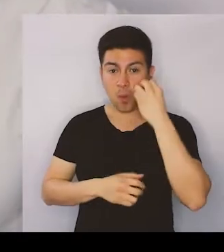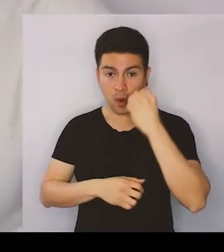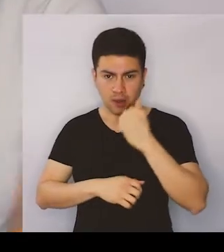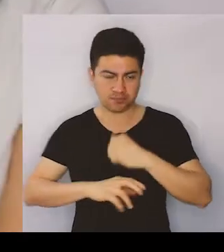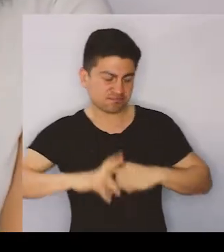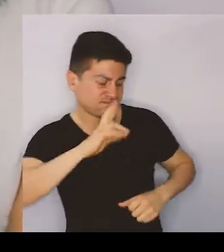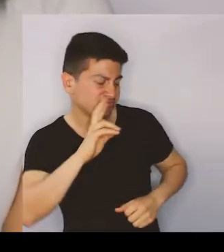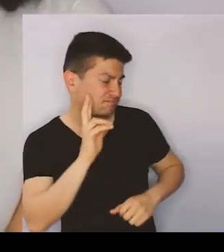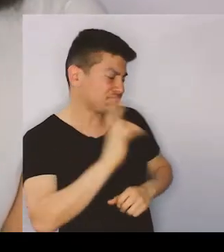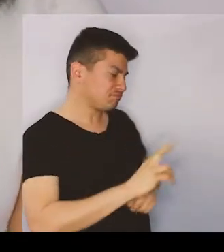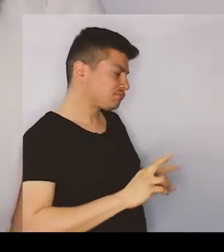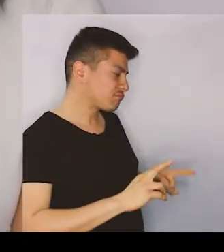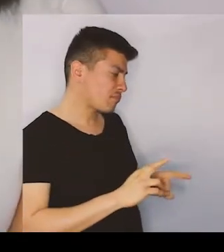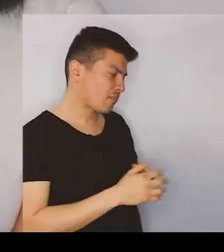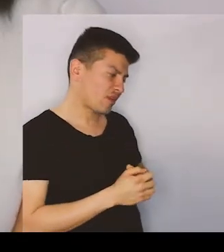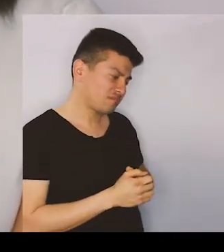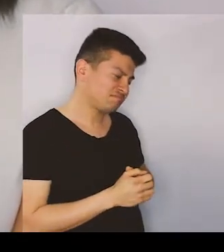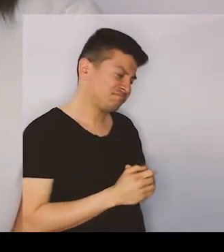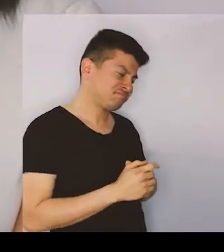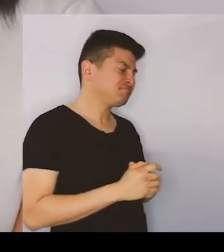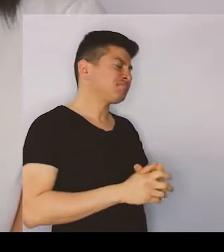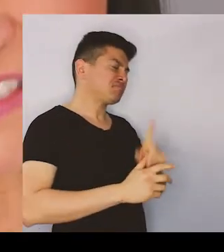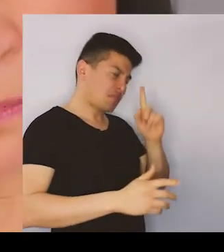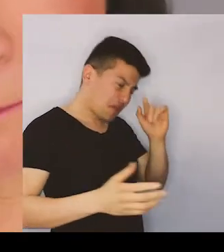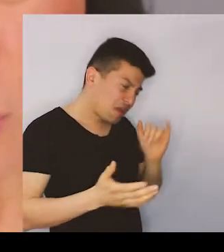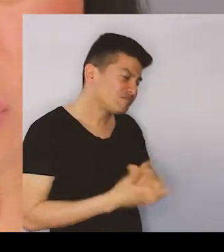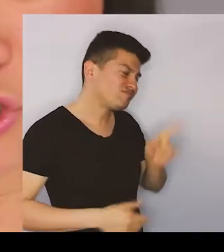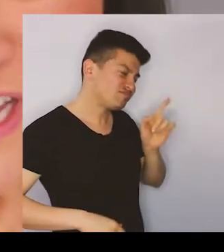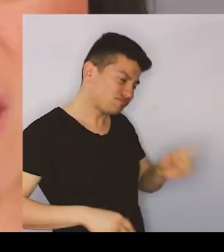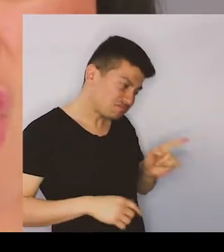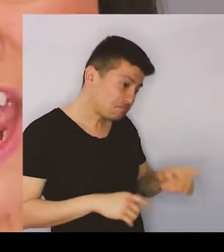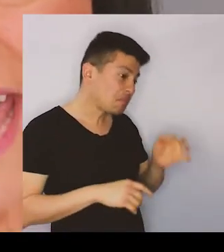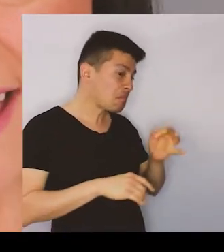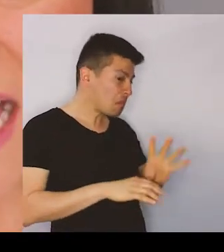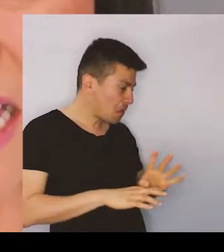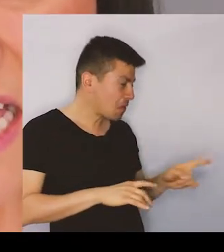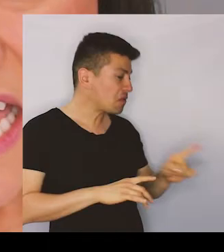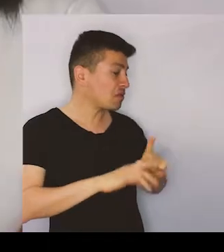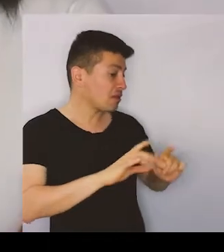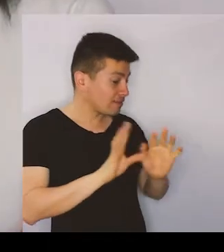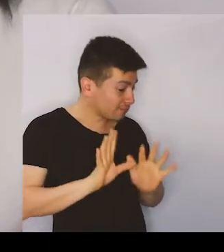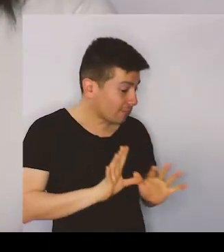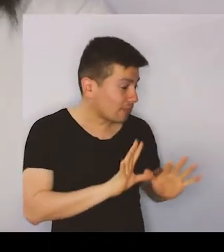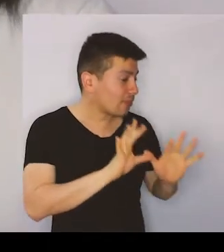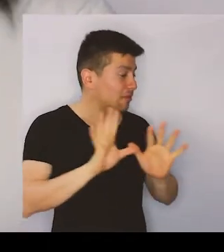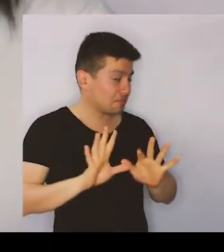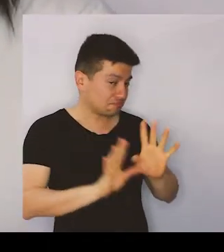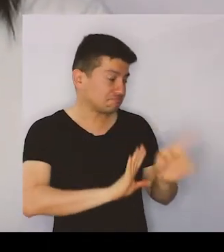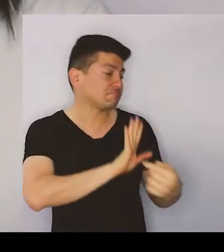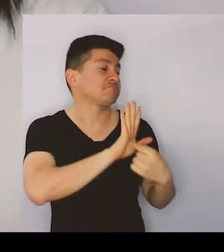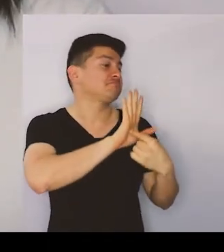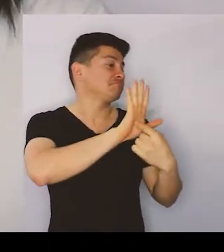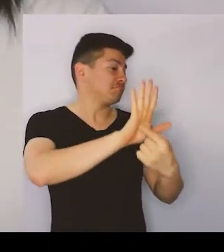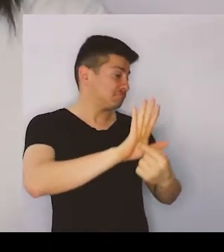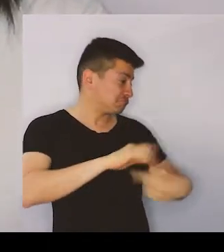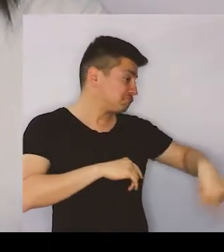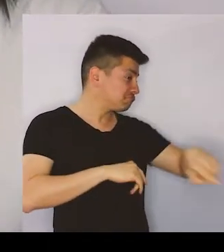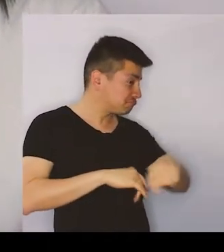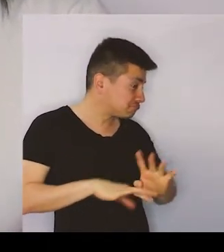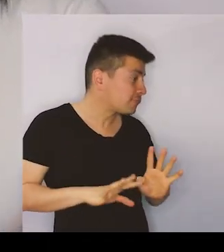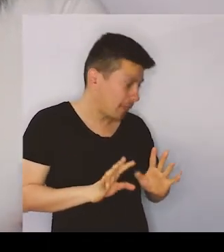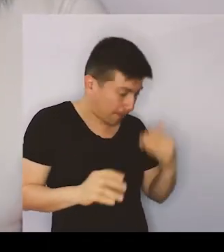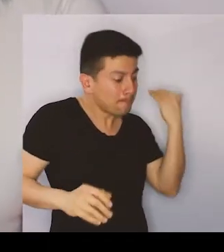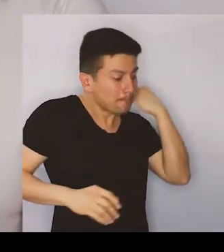dice ¿Será que usted le dio pie? ¿Se puso de coqueta? ¿Y después se anda quejando? ¿Qué?